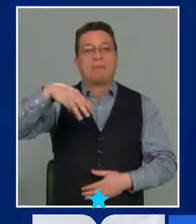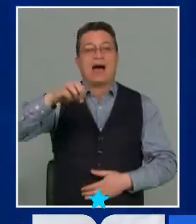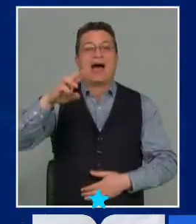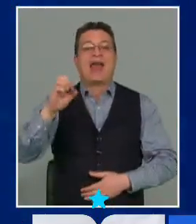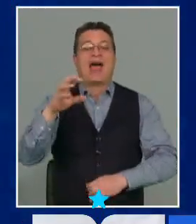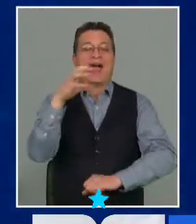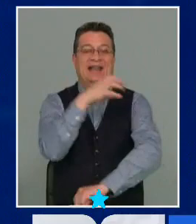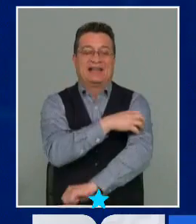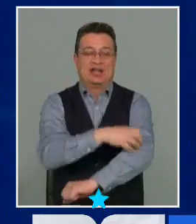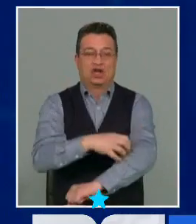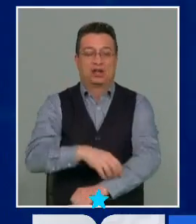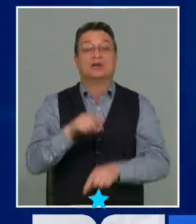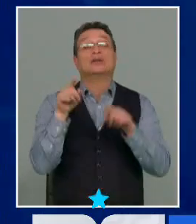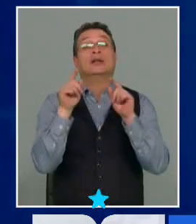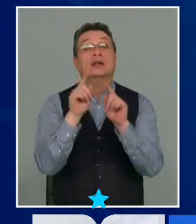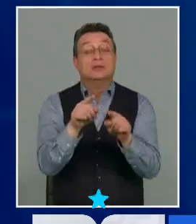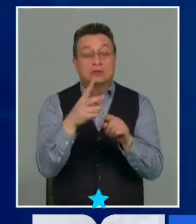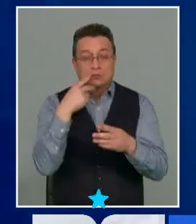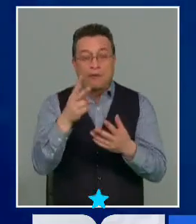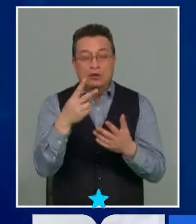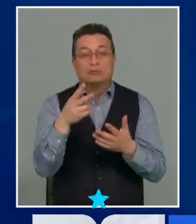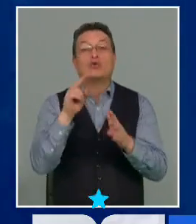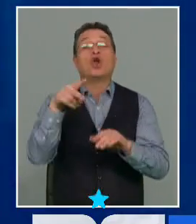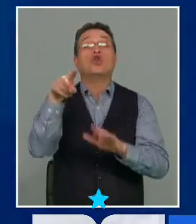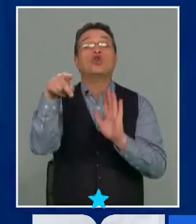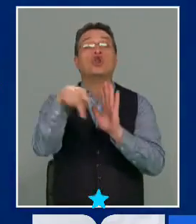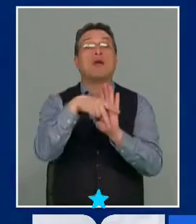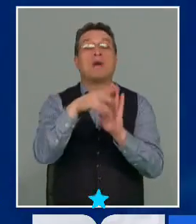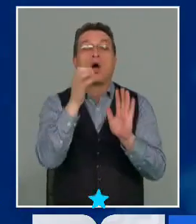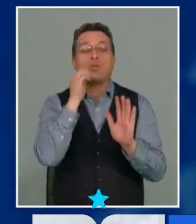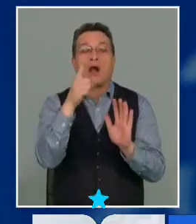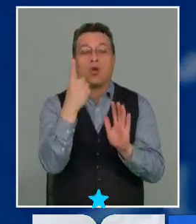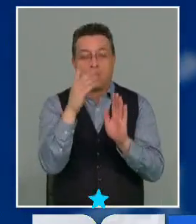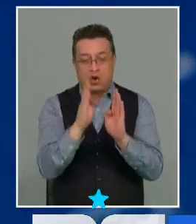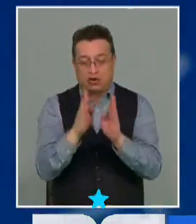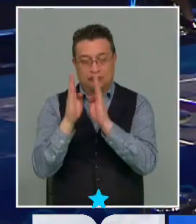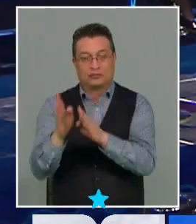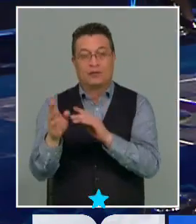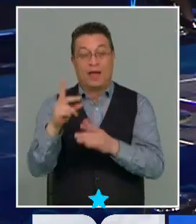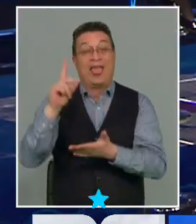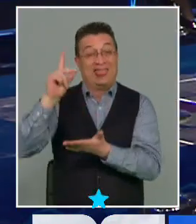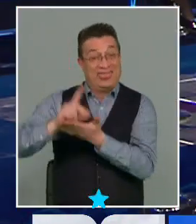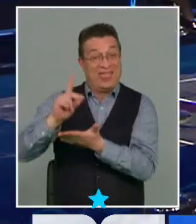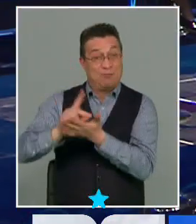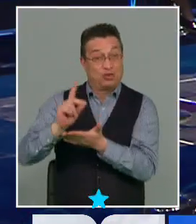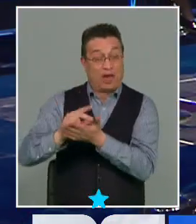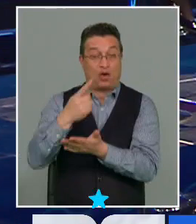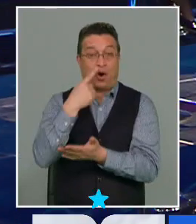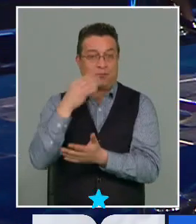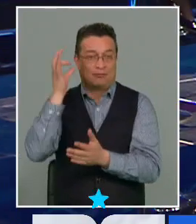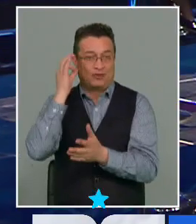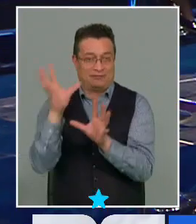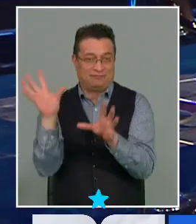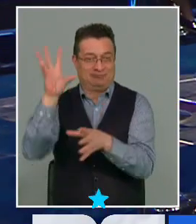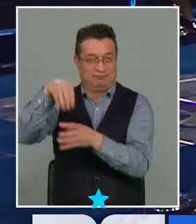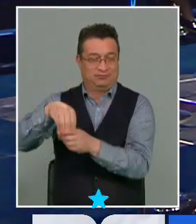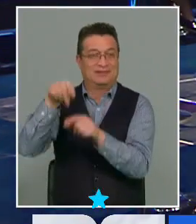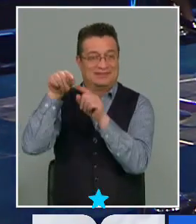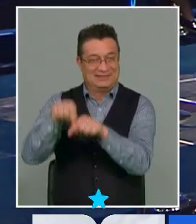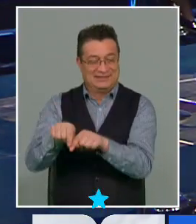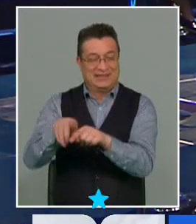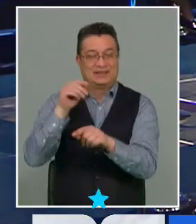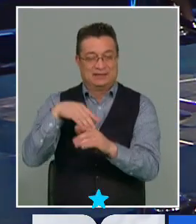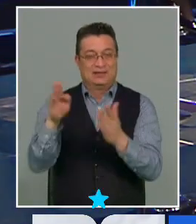vamos justamente a bajar la información, lo que es la norma con respecto a una de esas cámaras, el Congreso de Diputadas y Diputados, que propone este